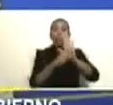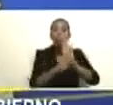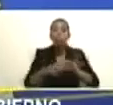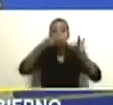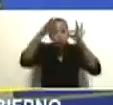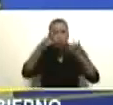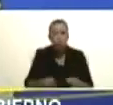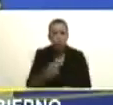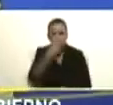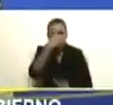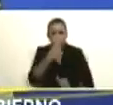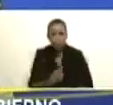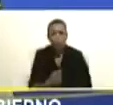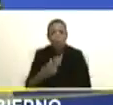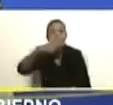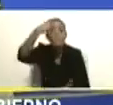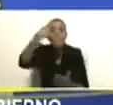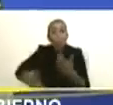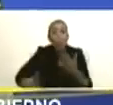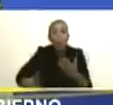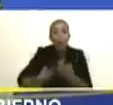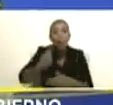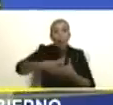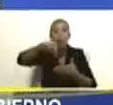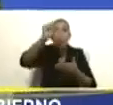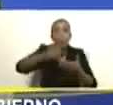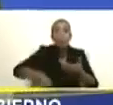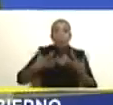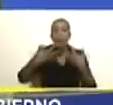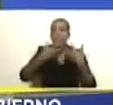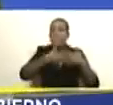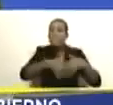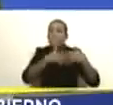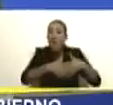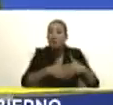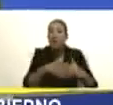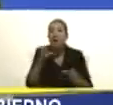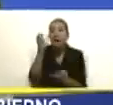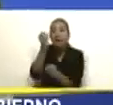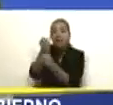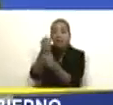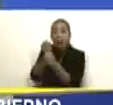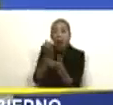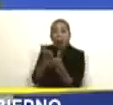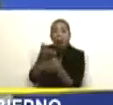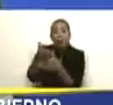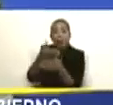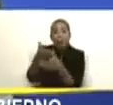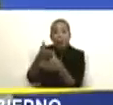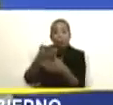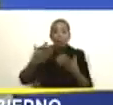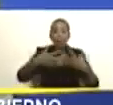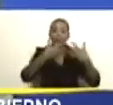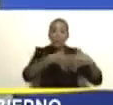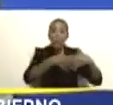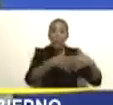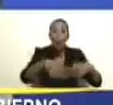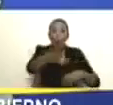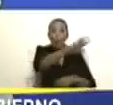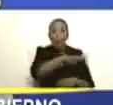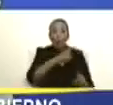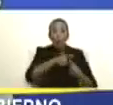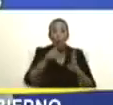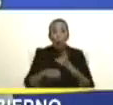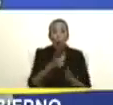firme para prohibir la contratación con empresas que operen o colaboren en las concesiones unilaterales